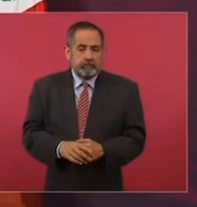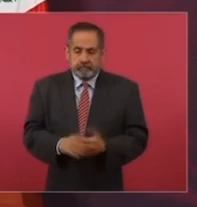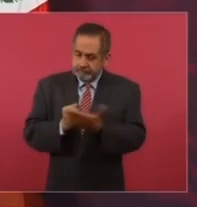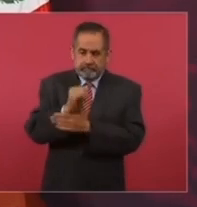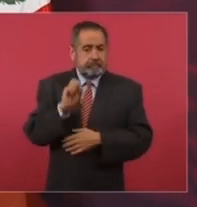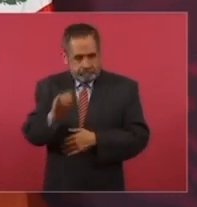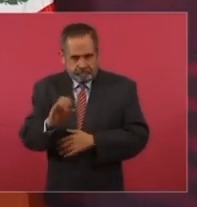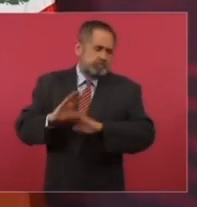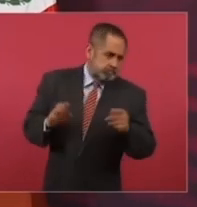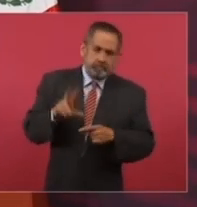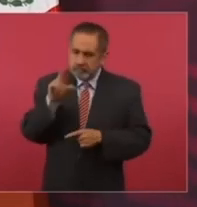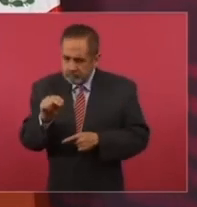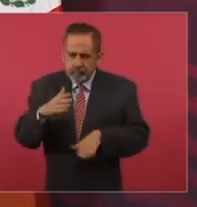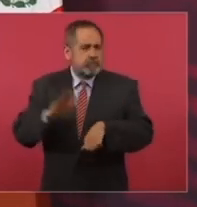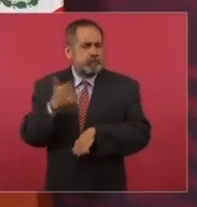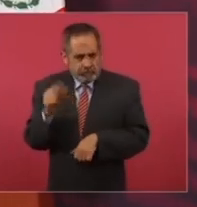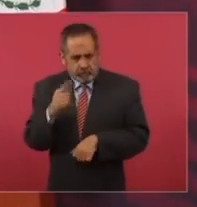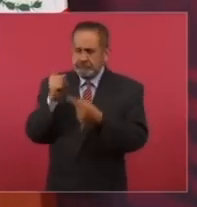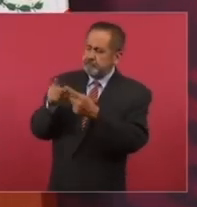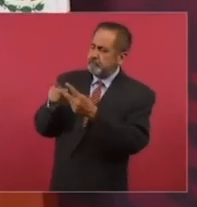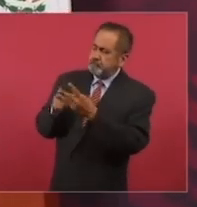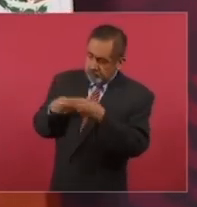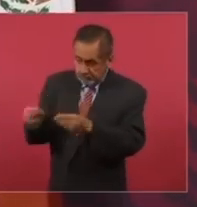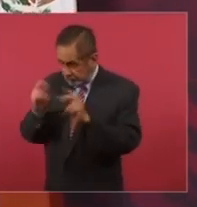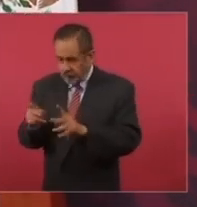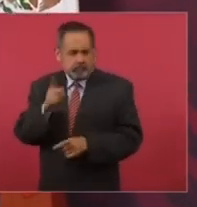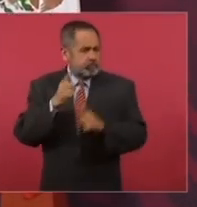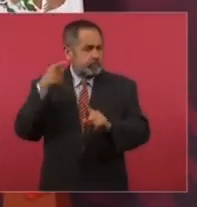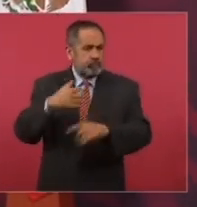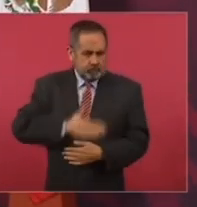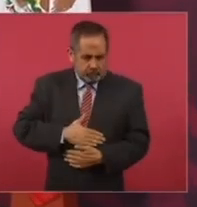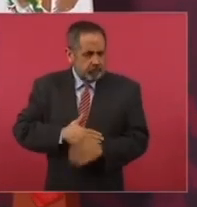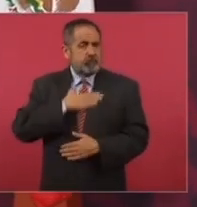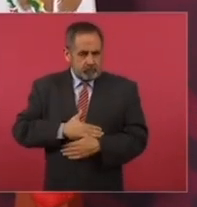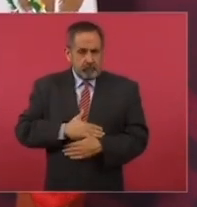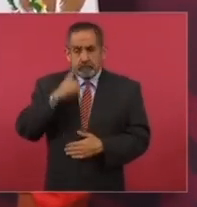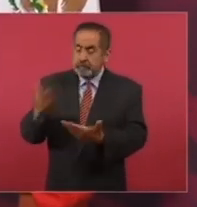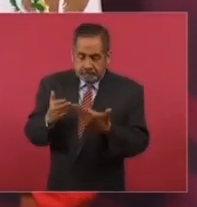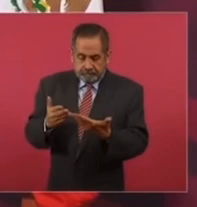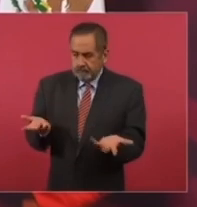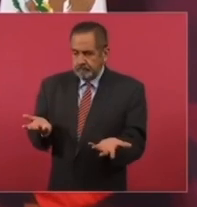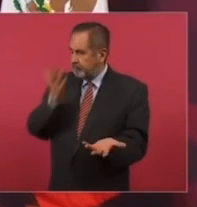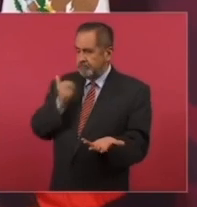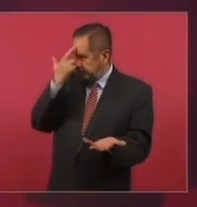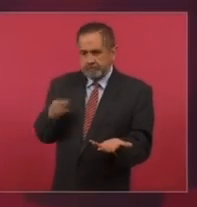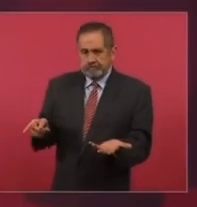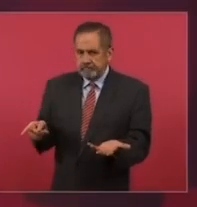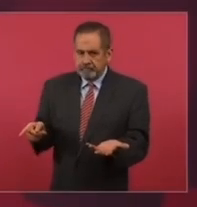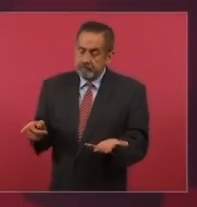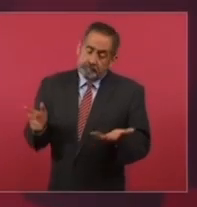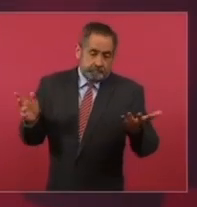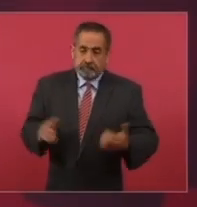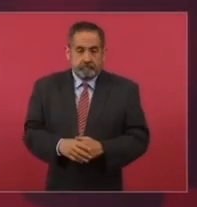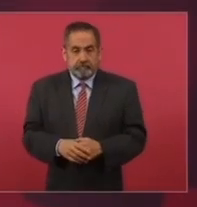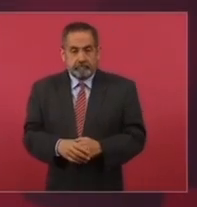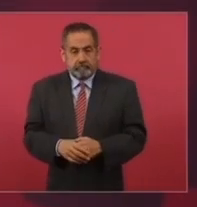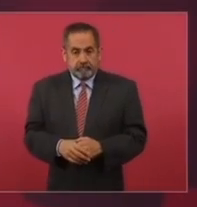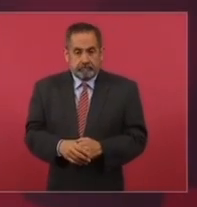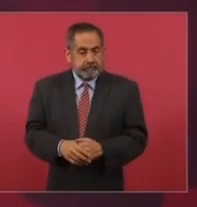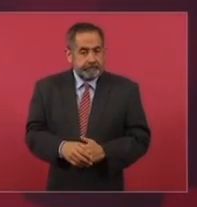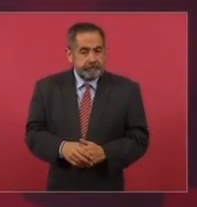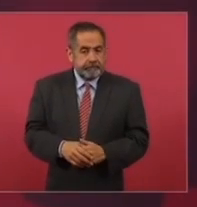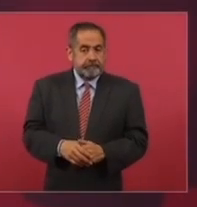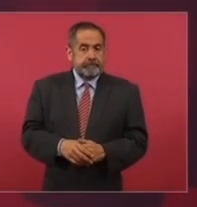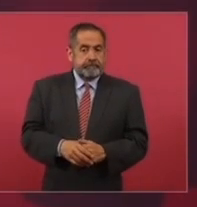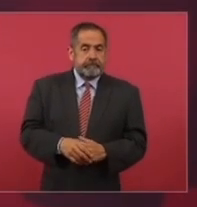él. Y nadie más. Y se acabó. Pero, pues, encandilados, sigan votando por Morena y sigan votando